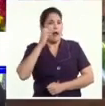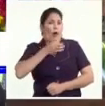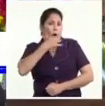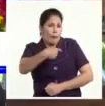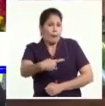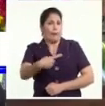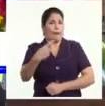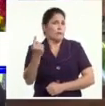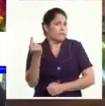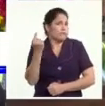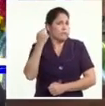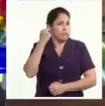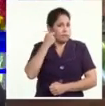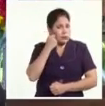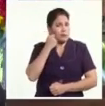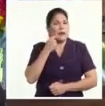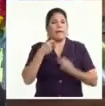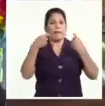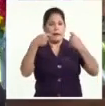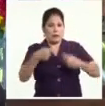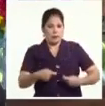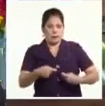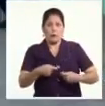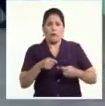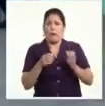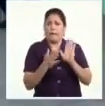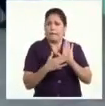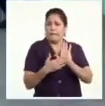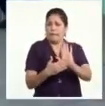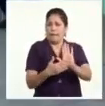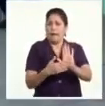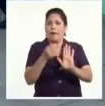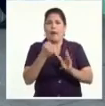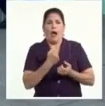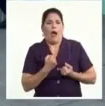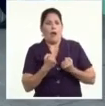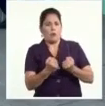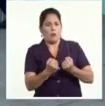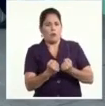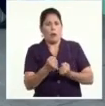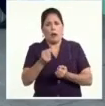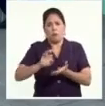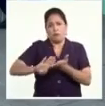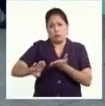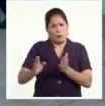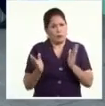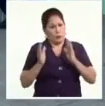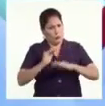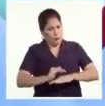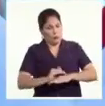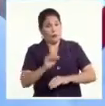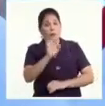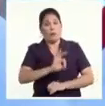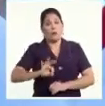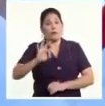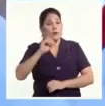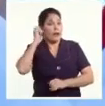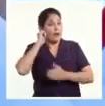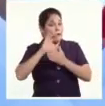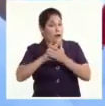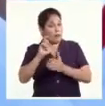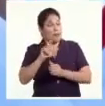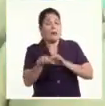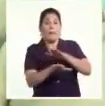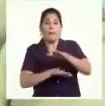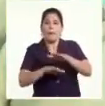escuchado, nuestras decisiones son respaldadas por hombres y mujeres sin carácter discriminatorio. Una organización que revitaliza sus